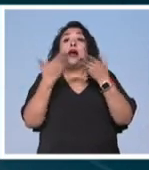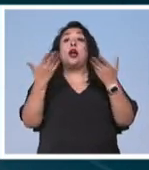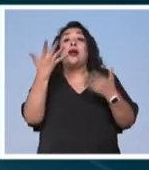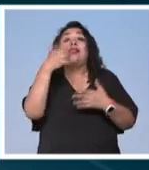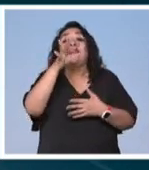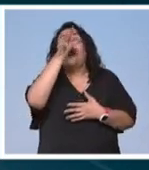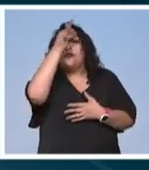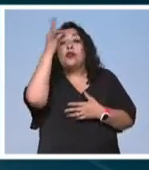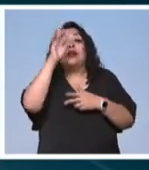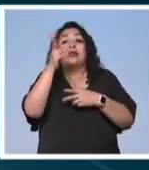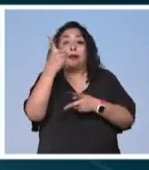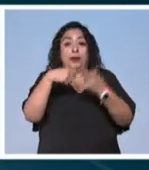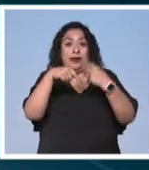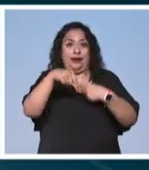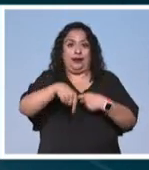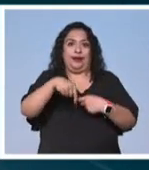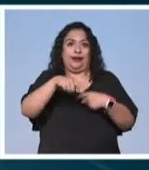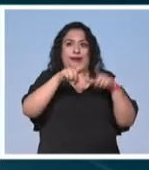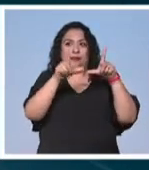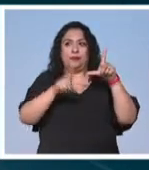Fridas llegan a nuestro país